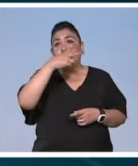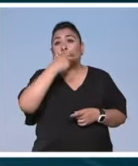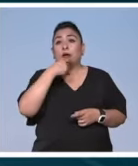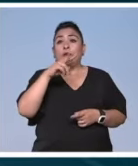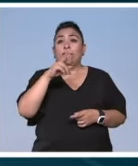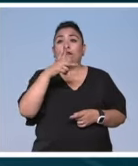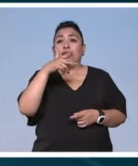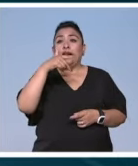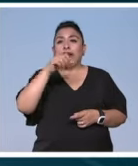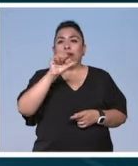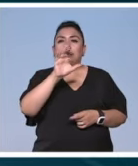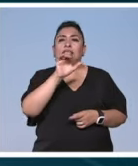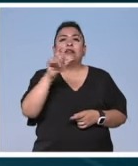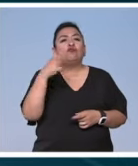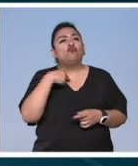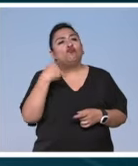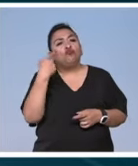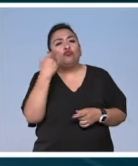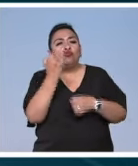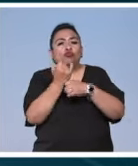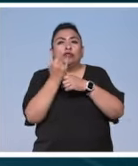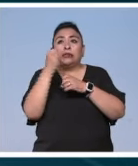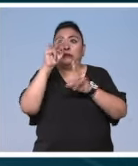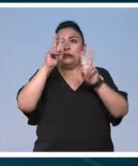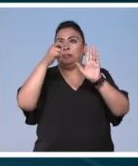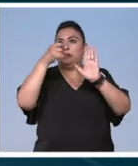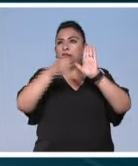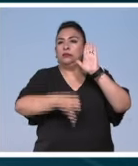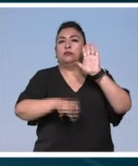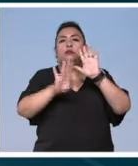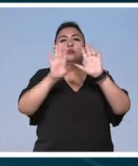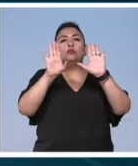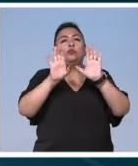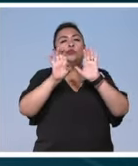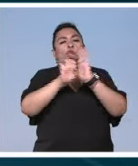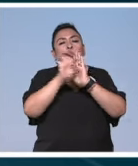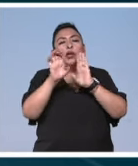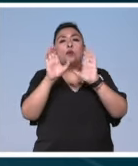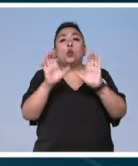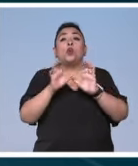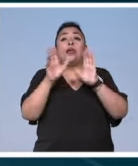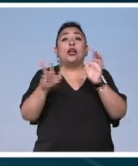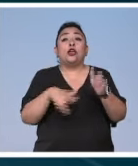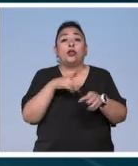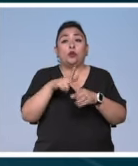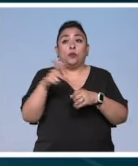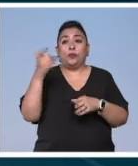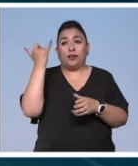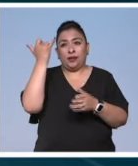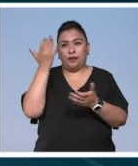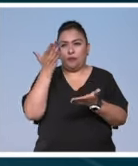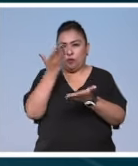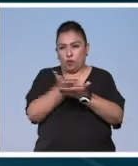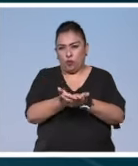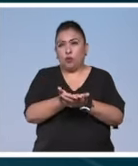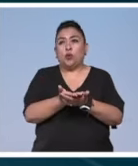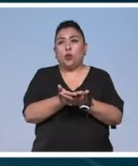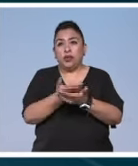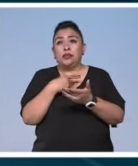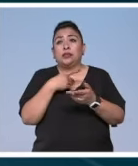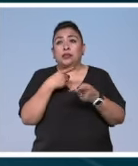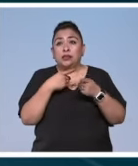utilizado su talento para explorar temas profundos como el cuidado de la naturaleza. La iniciativa, digamos, nace